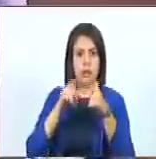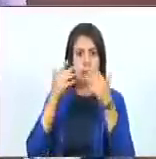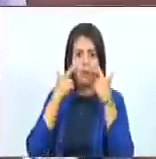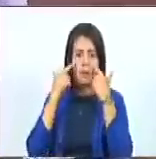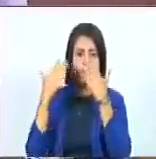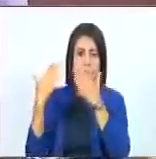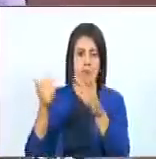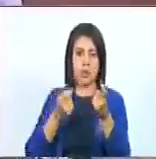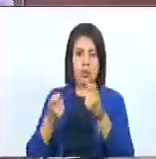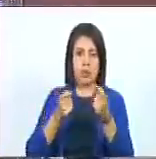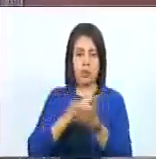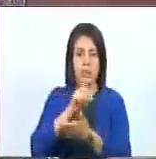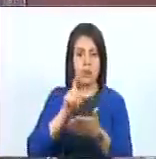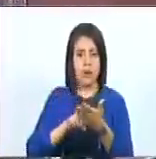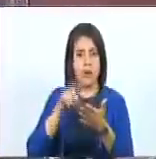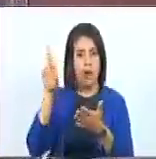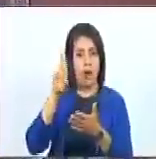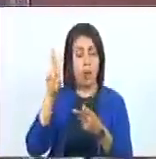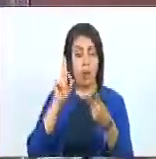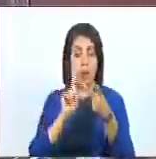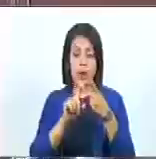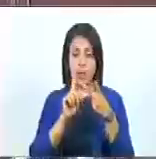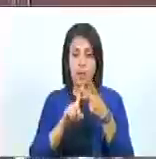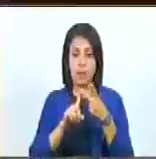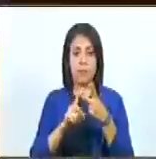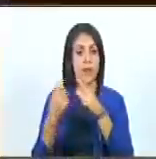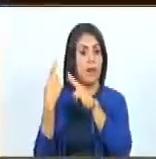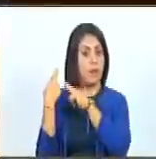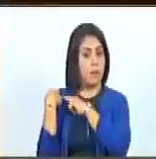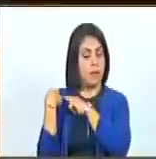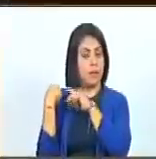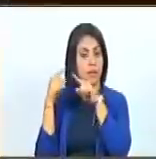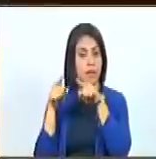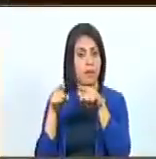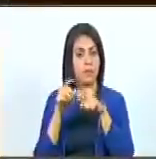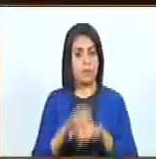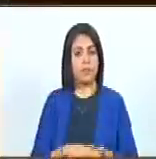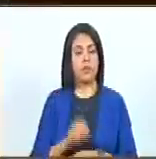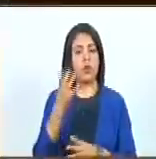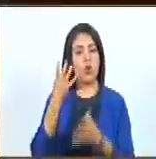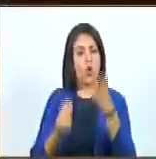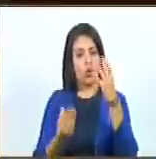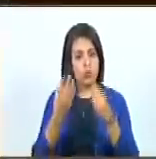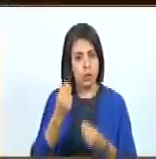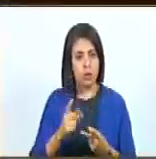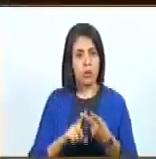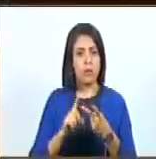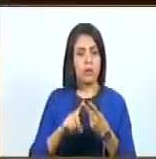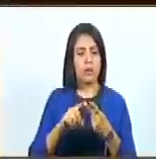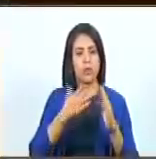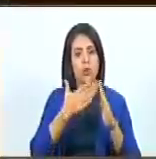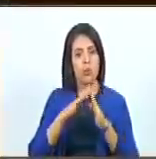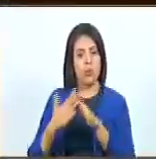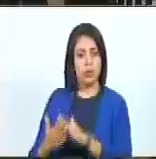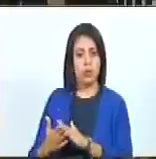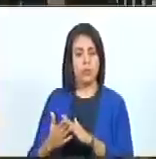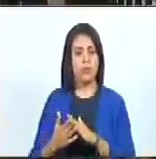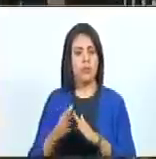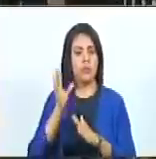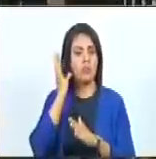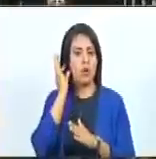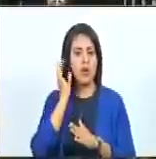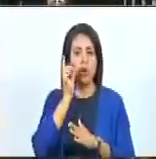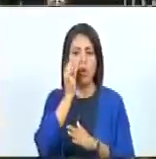la Contraloría General de la República y representantes de los consejos comunales, de las comunas, comuneras y